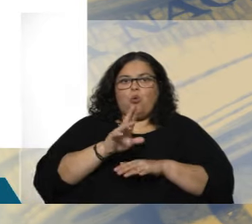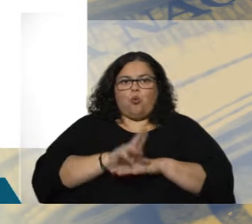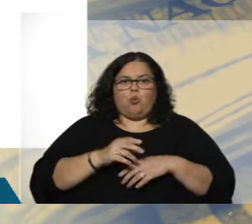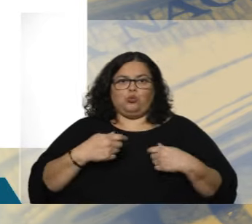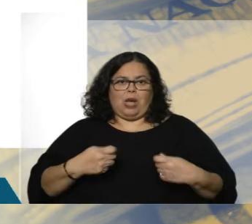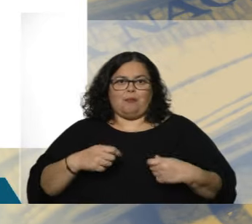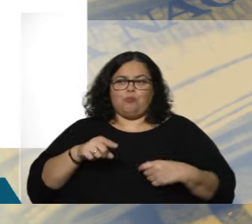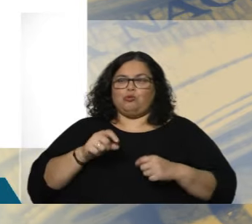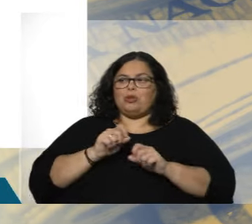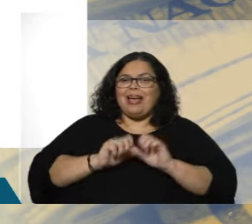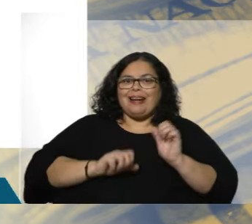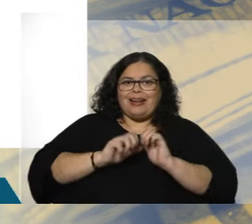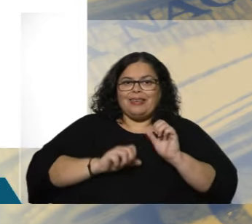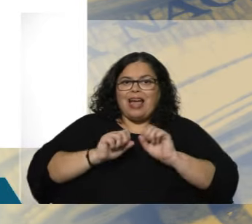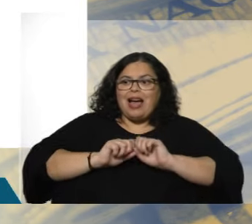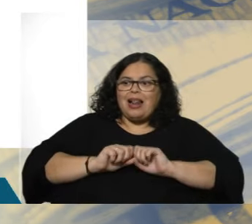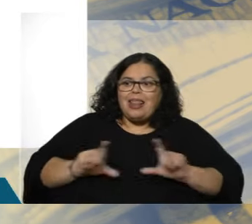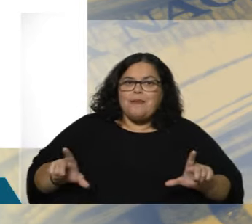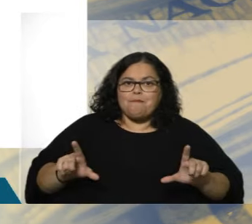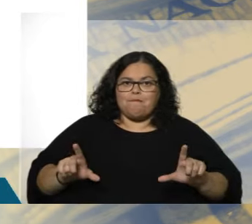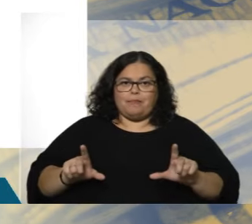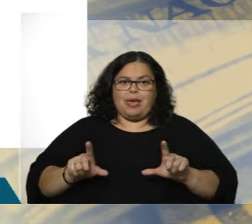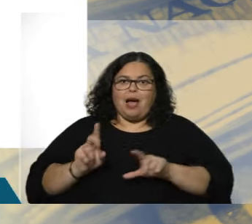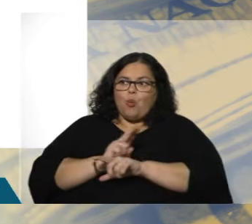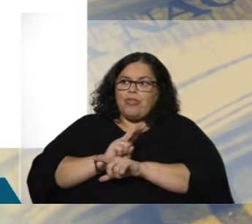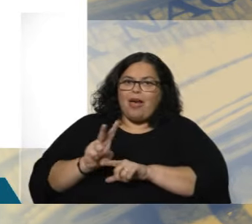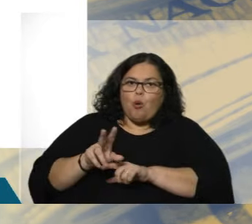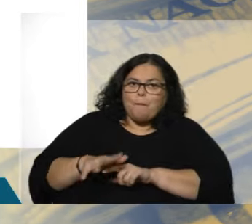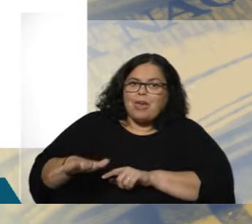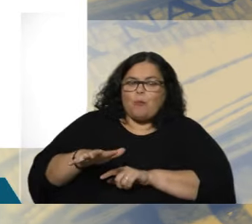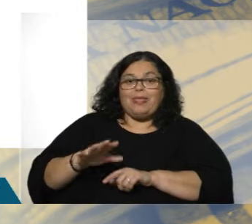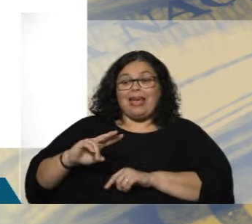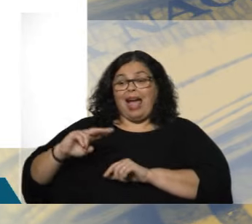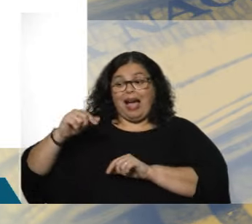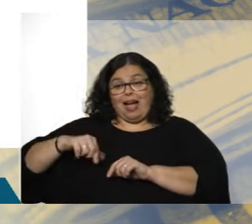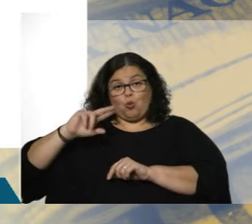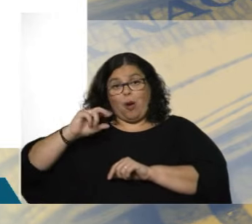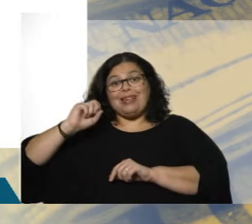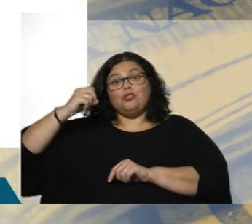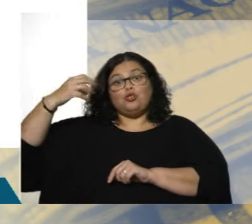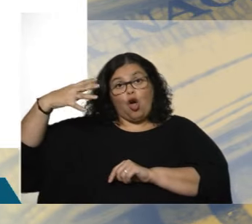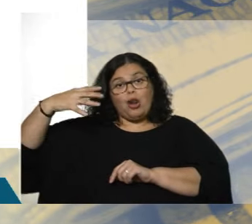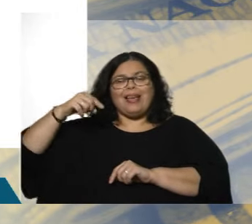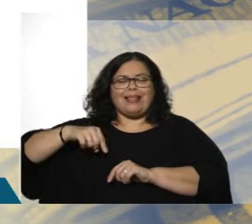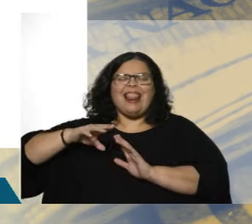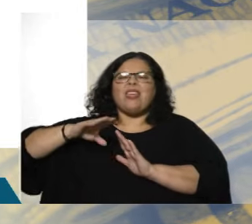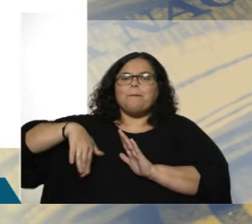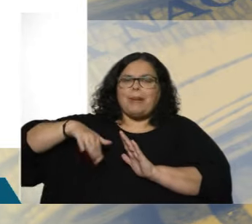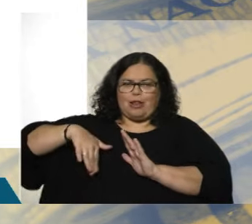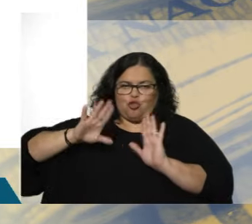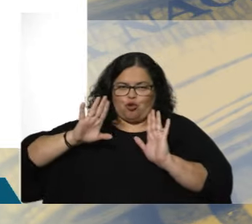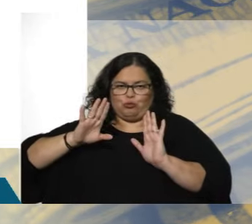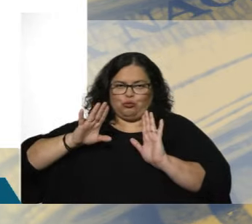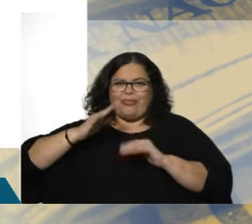renovables, ¿verdad? Esta última, la solar, es la de menor desarrollo que tiene nuestro país y por eso